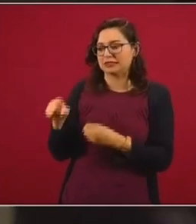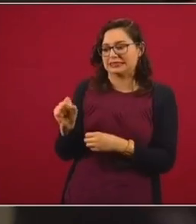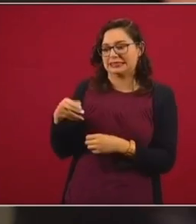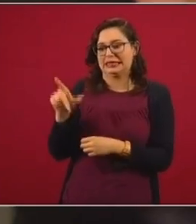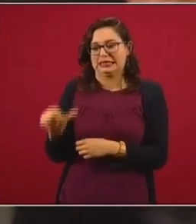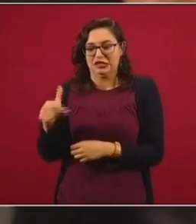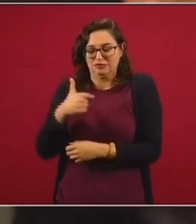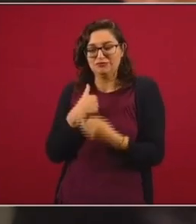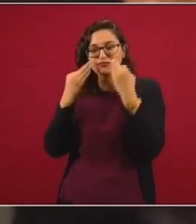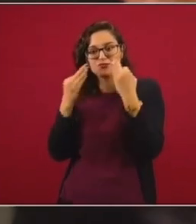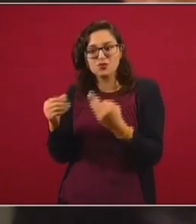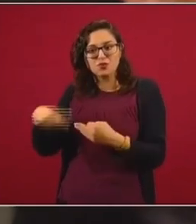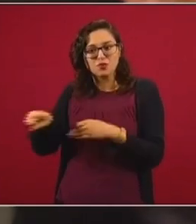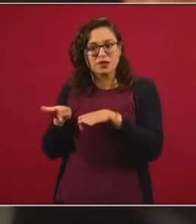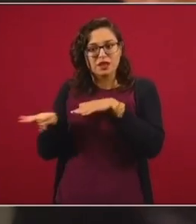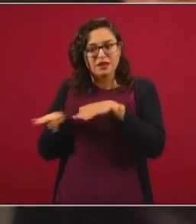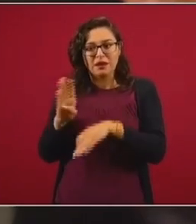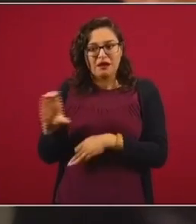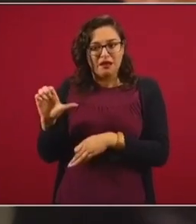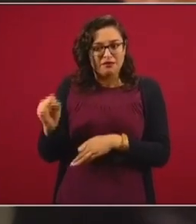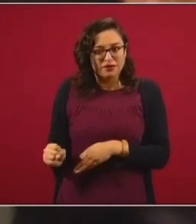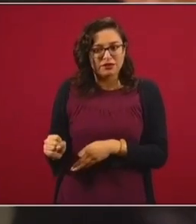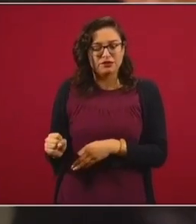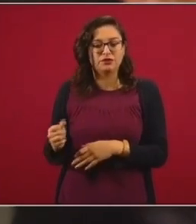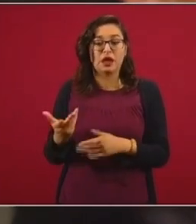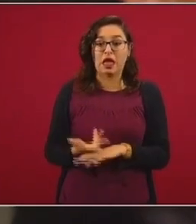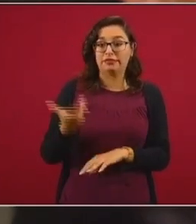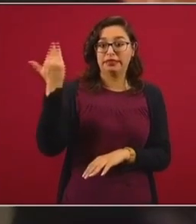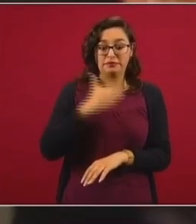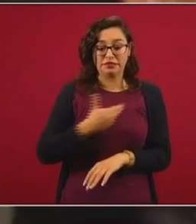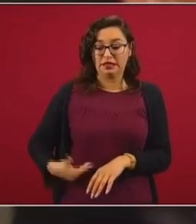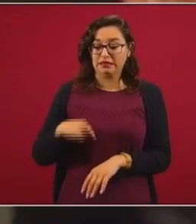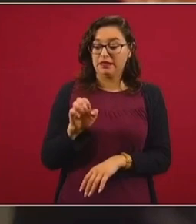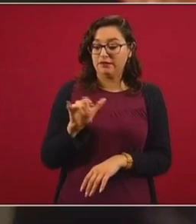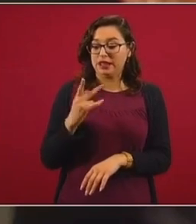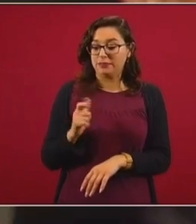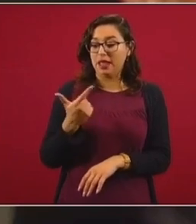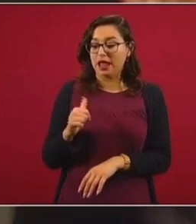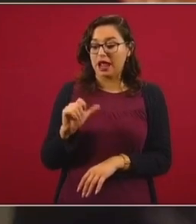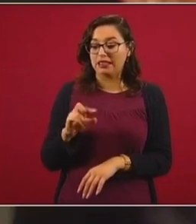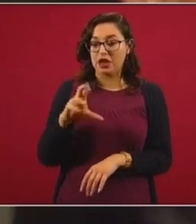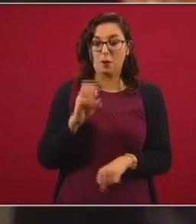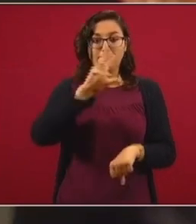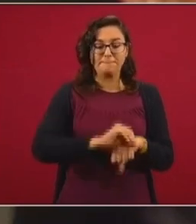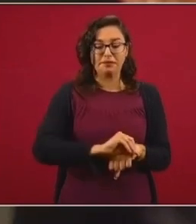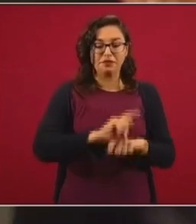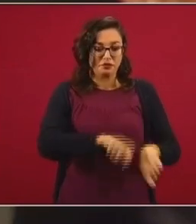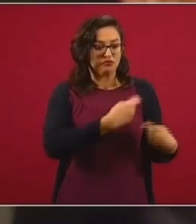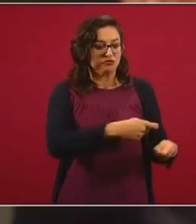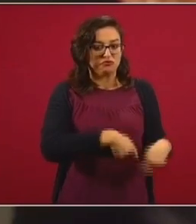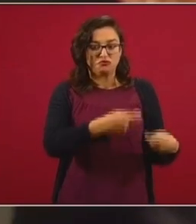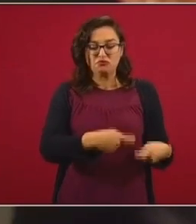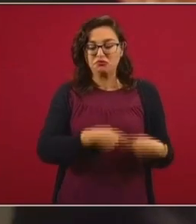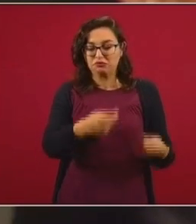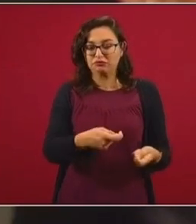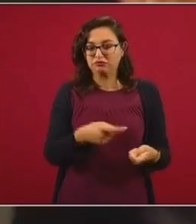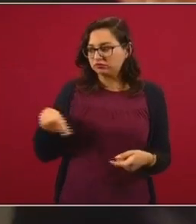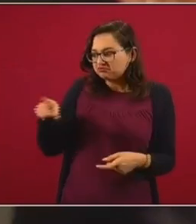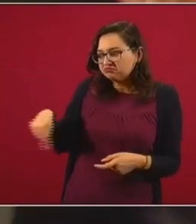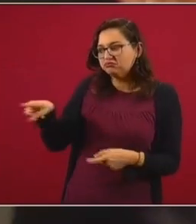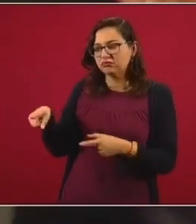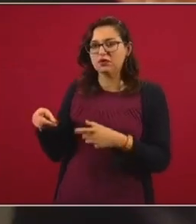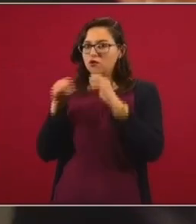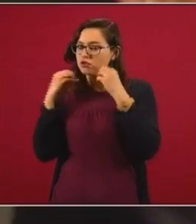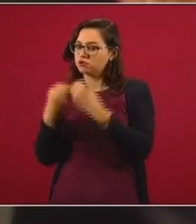a mí personalmente me consta cómo trabajaron ellos en Baja California Sur, cuando el presidente Felipe Calderón autorizó estas concesiones que usted hablaba ayer, Antir, cómo